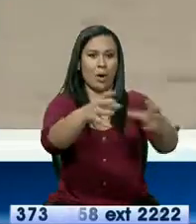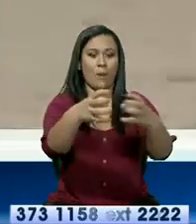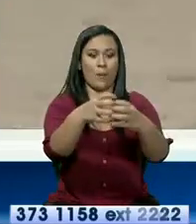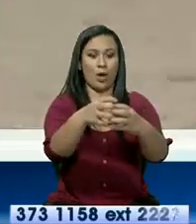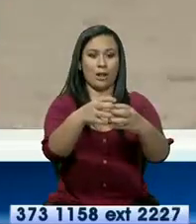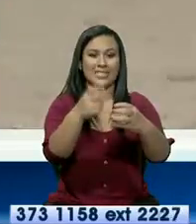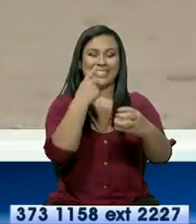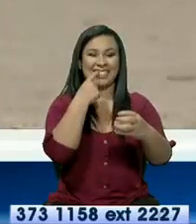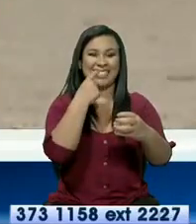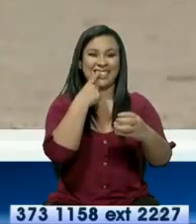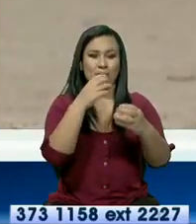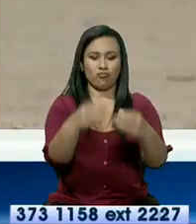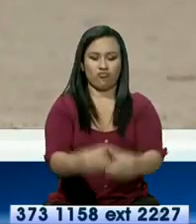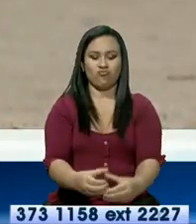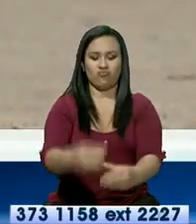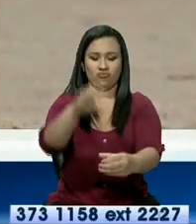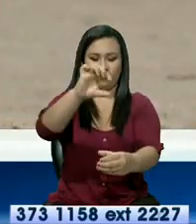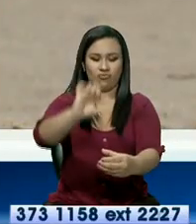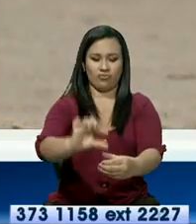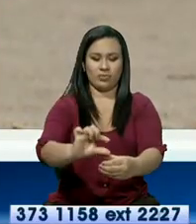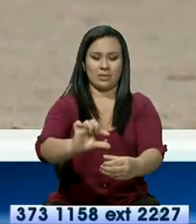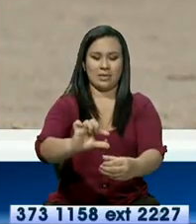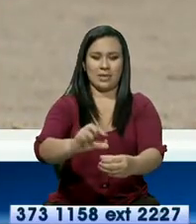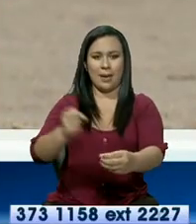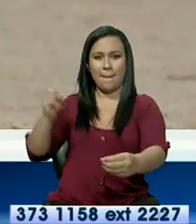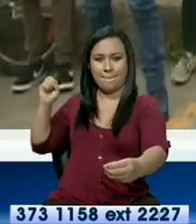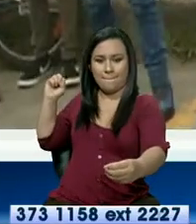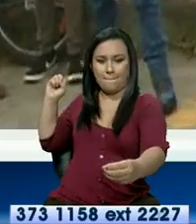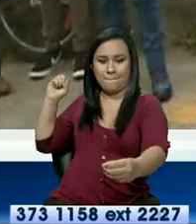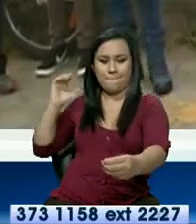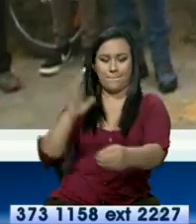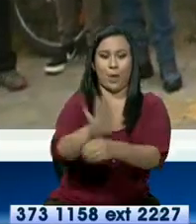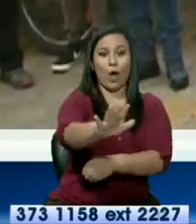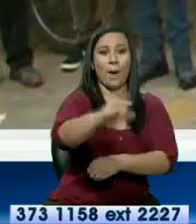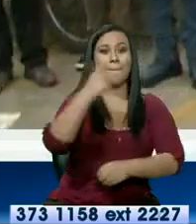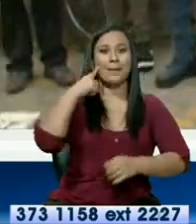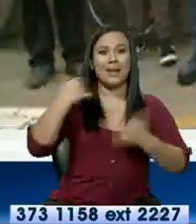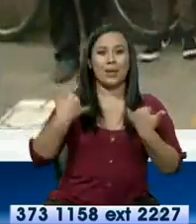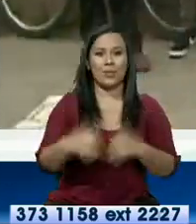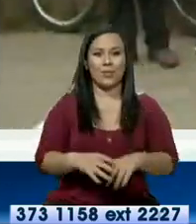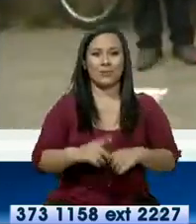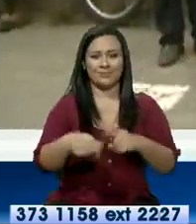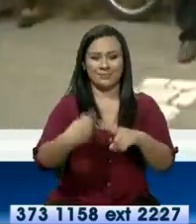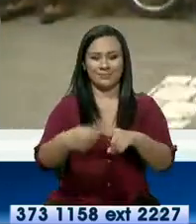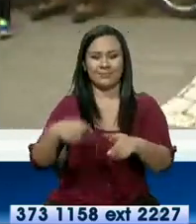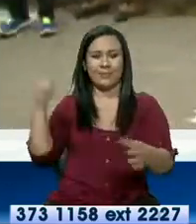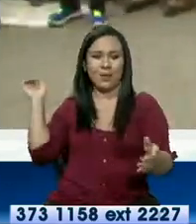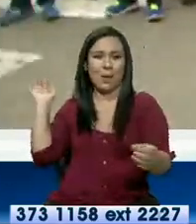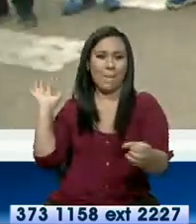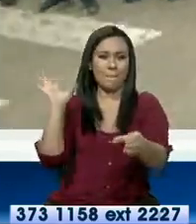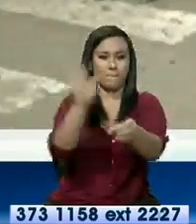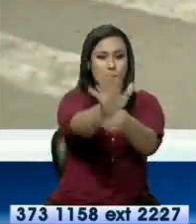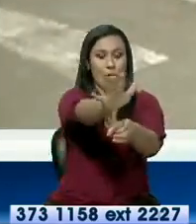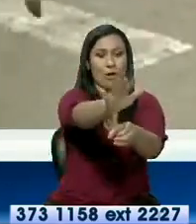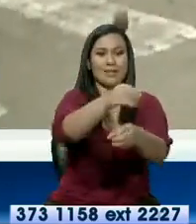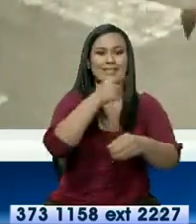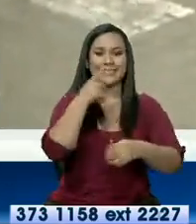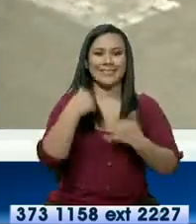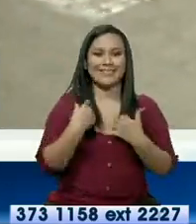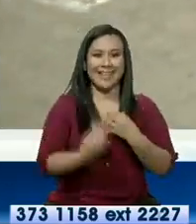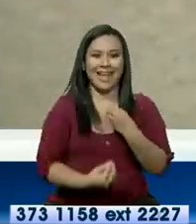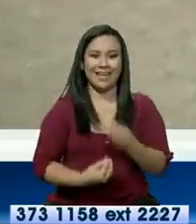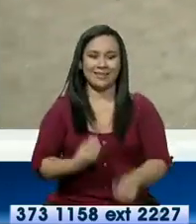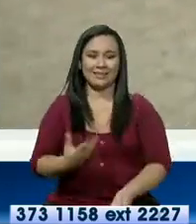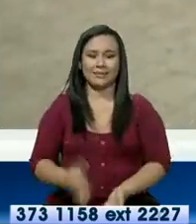lata, y la cuyumba, una especie de piedra esencial para lograr el cabe, que es el golpe que el jugador acierta a la bola.